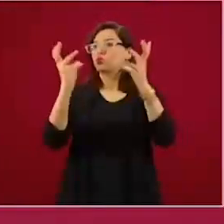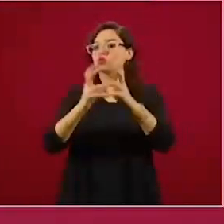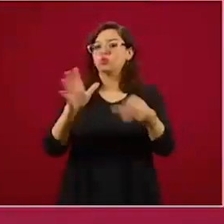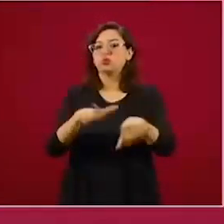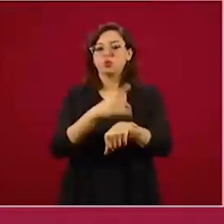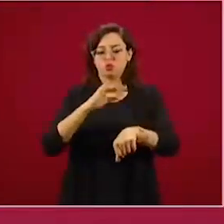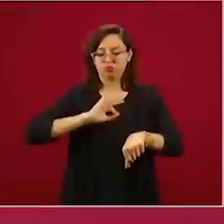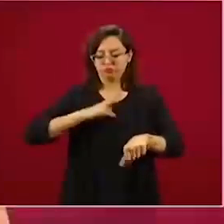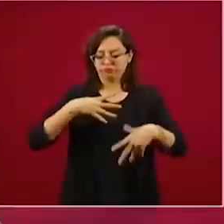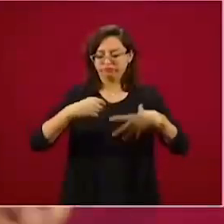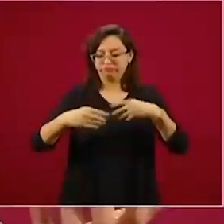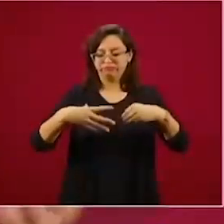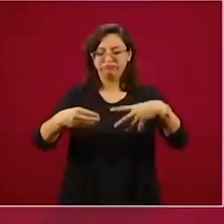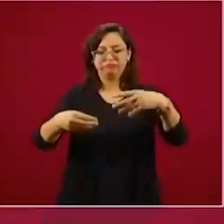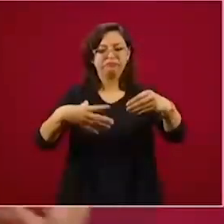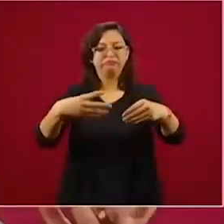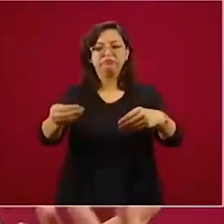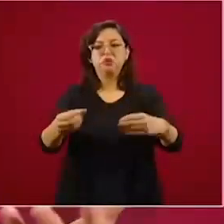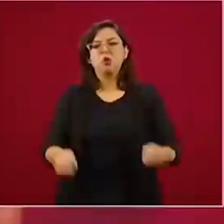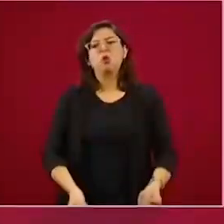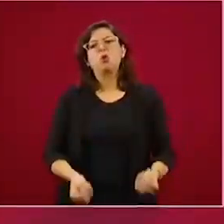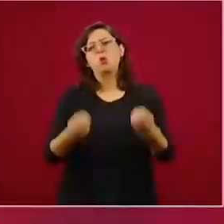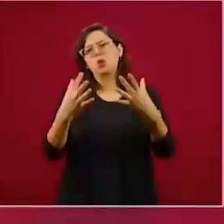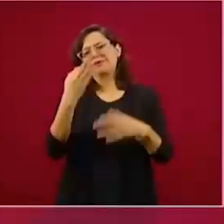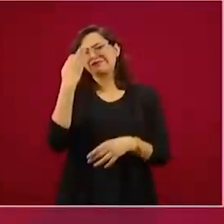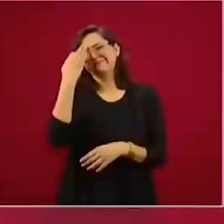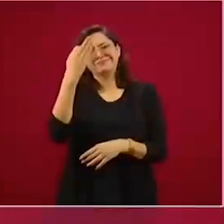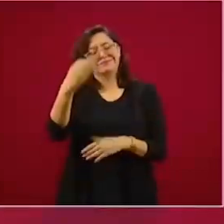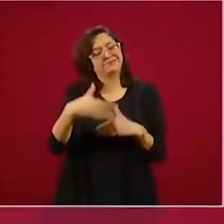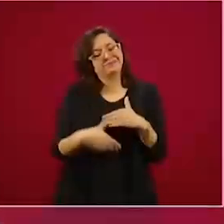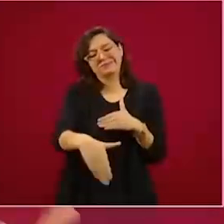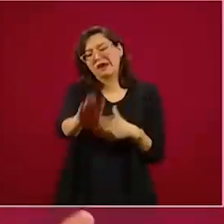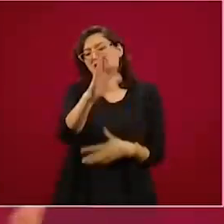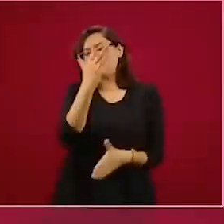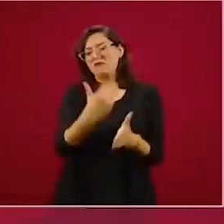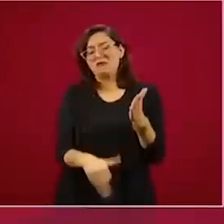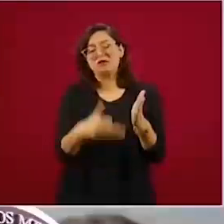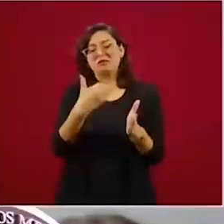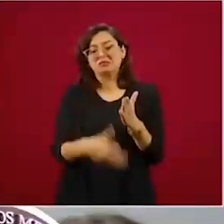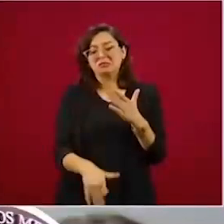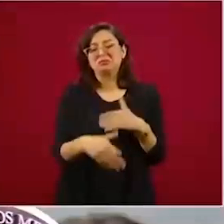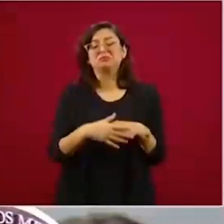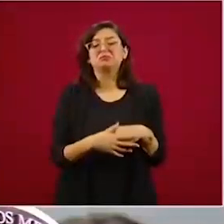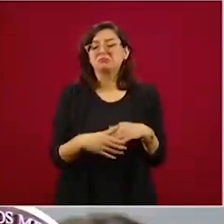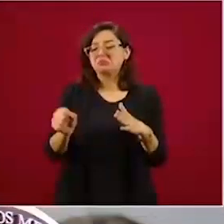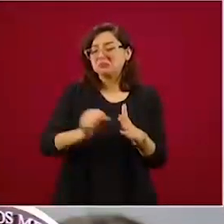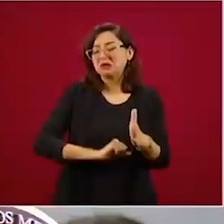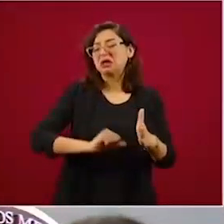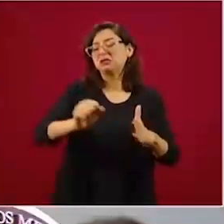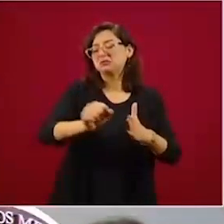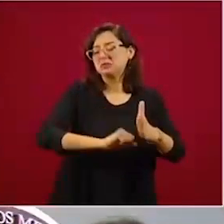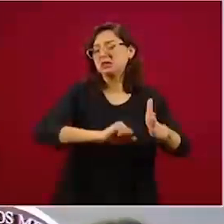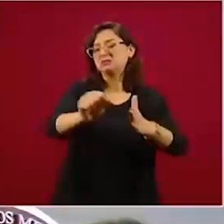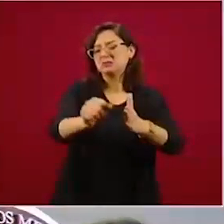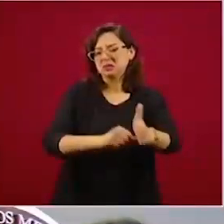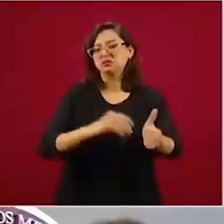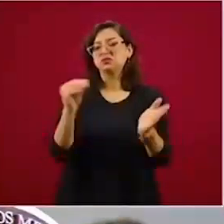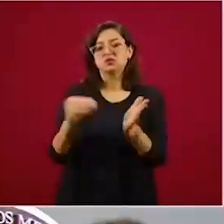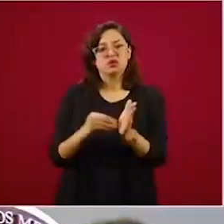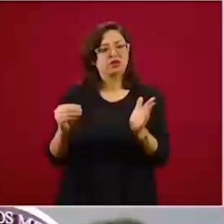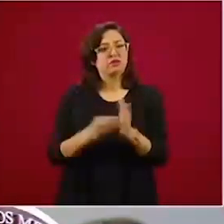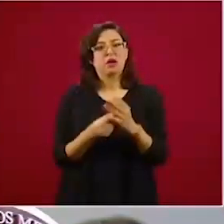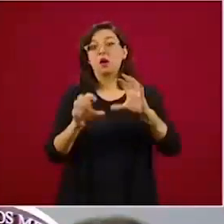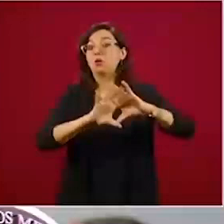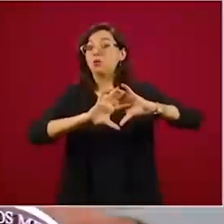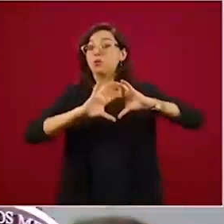todavía un número indeterminado de meses, pero seguramente varios, muchos en todo el mundo.